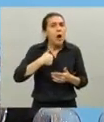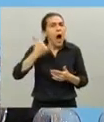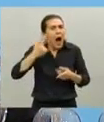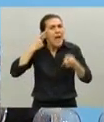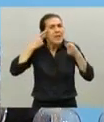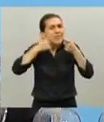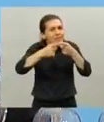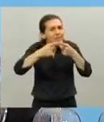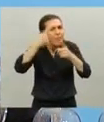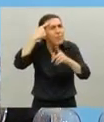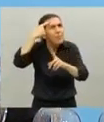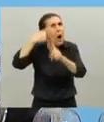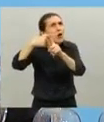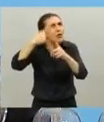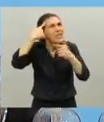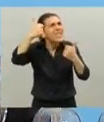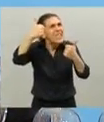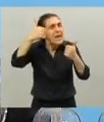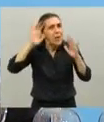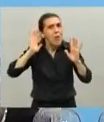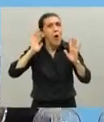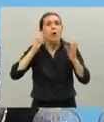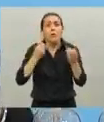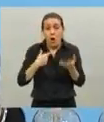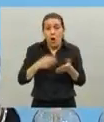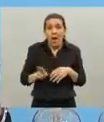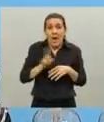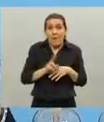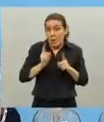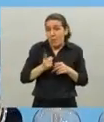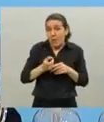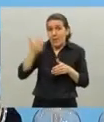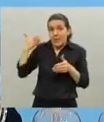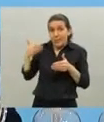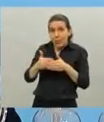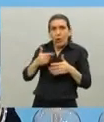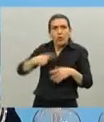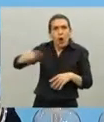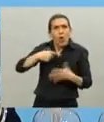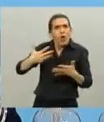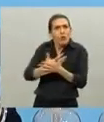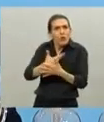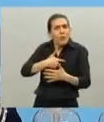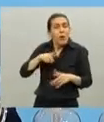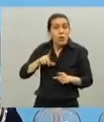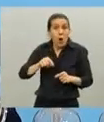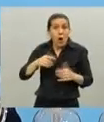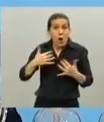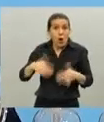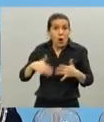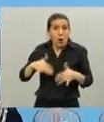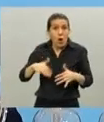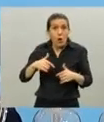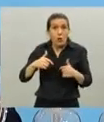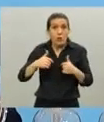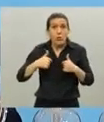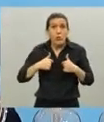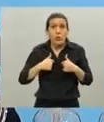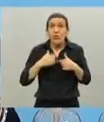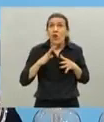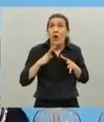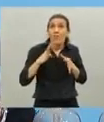expectativas porque vuelvo a repetir en este tiempo de dolor yo con los 24